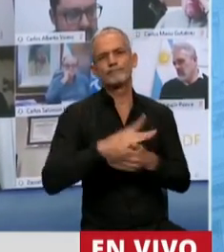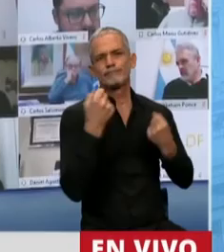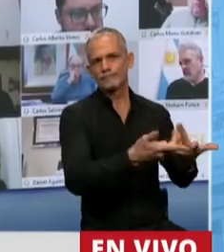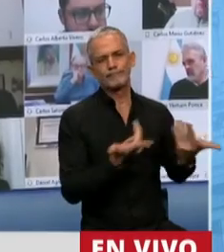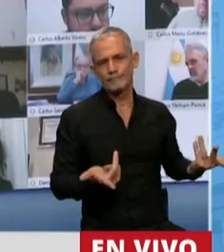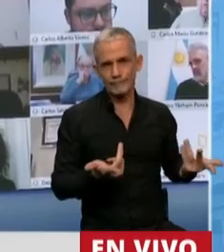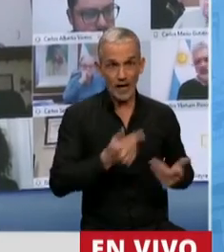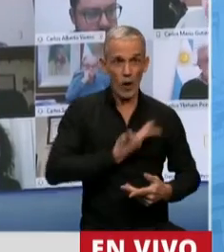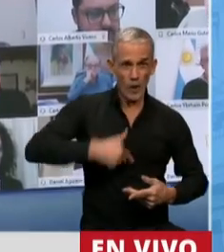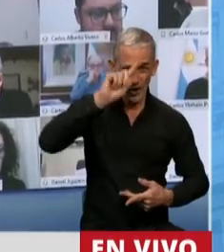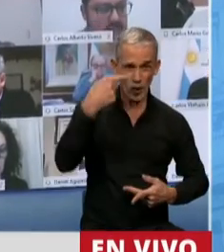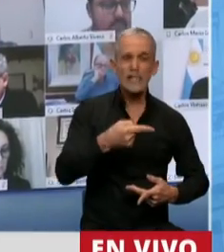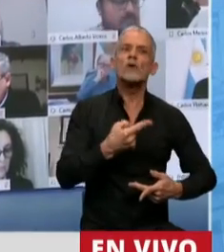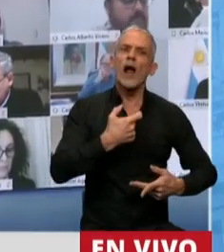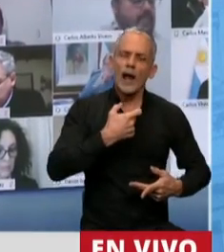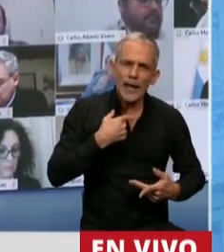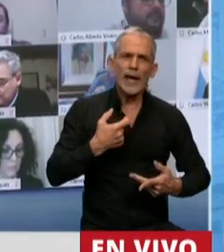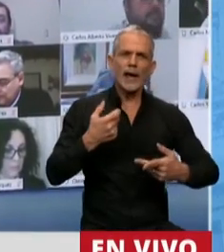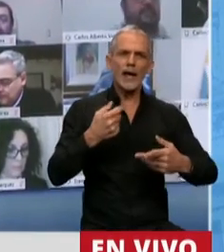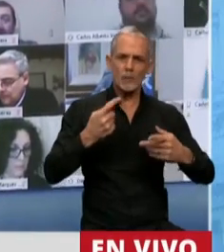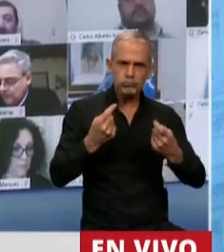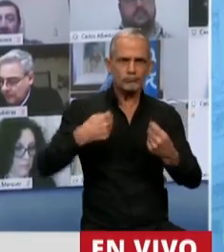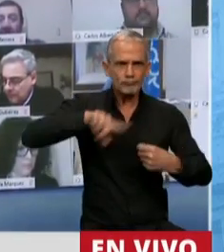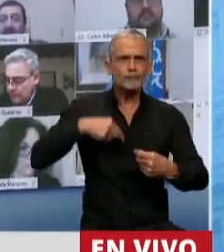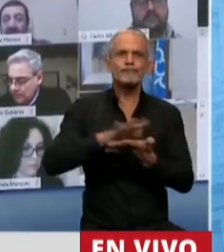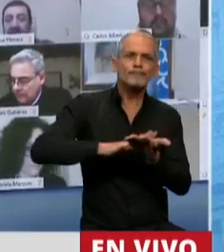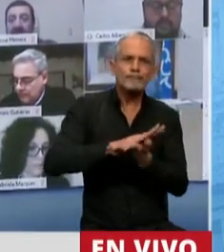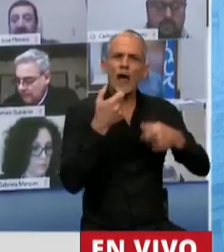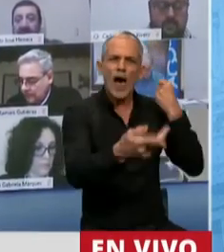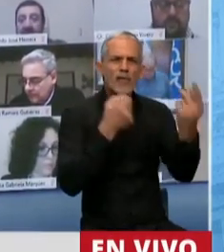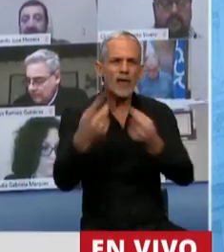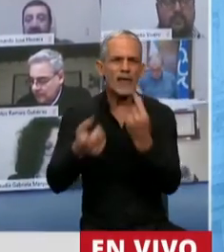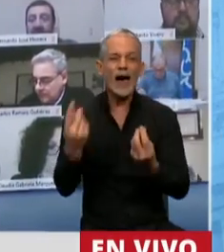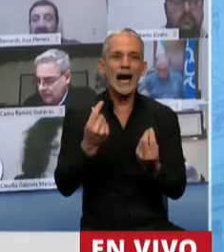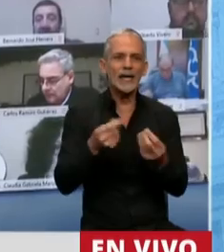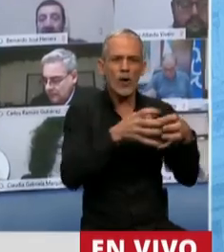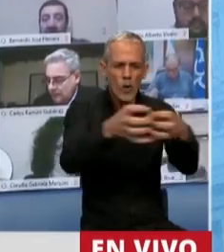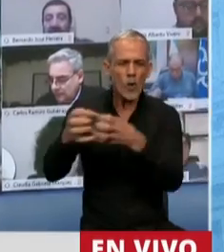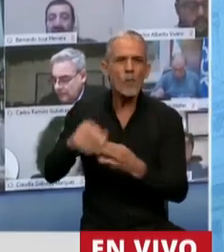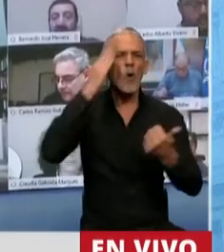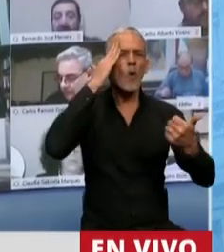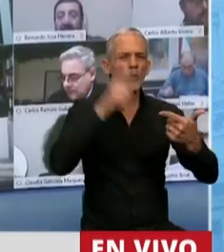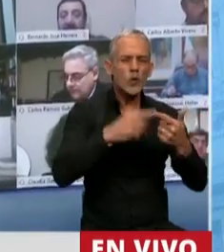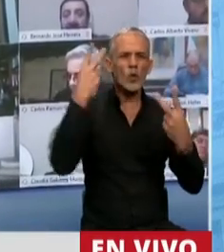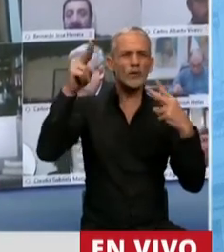El Gobierno Nacional necesita que sigamos ampliando respuestas a los sectores de la cultura